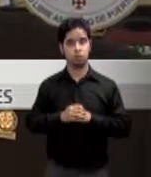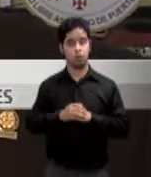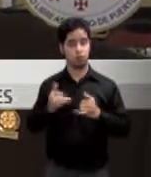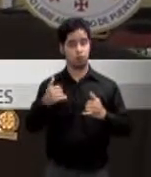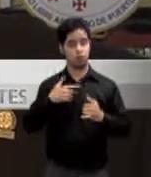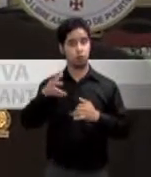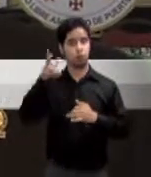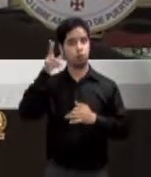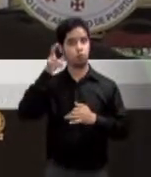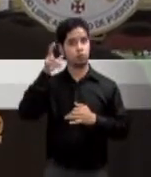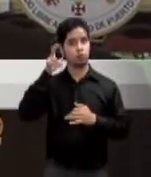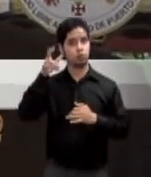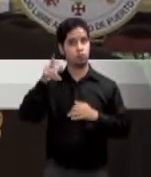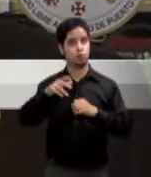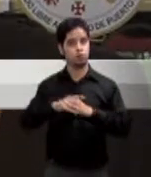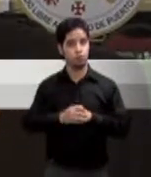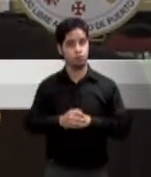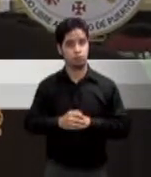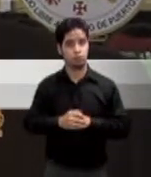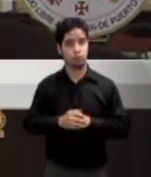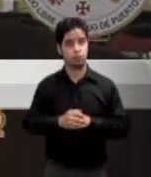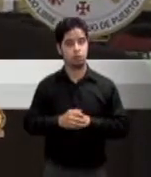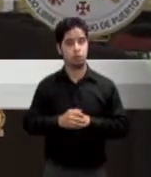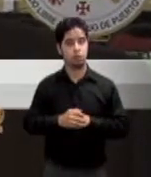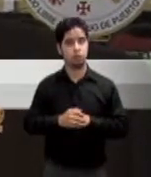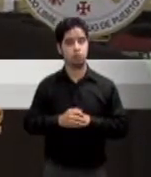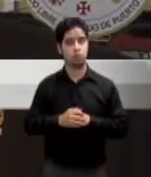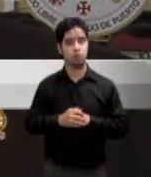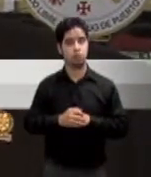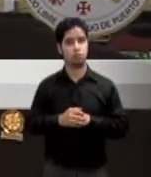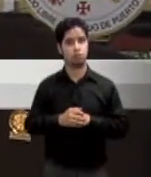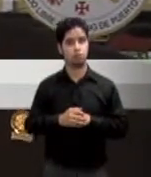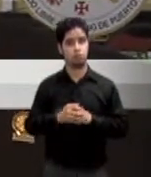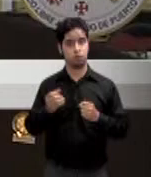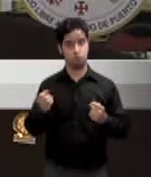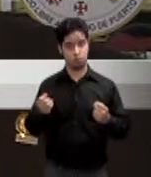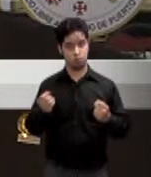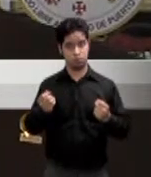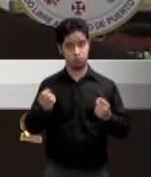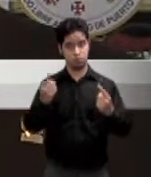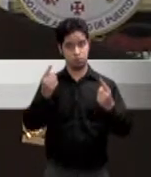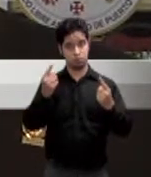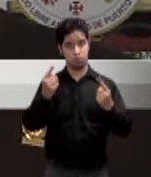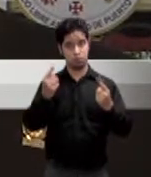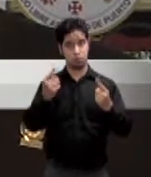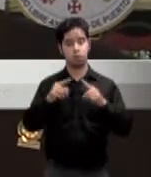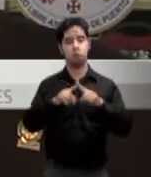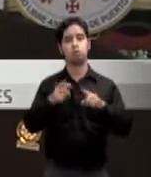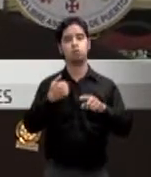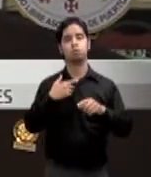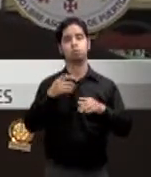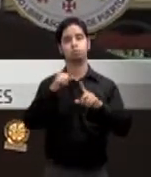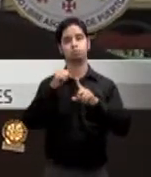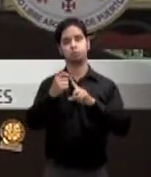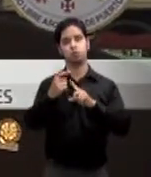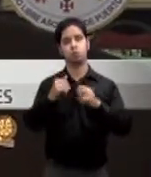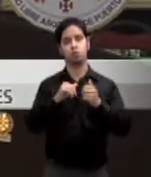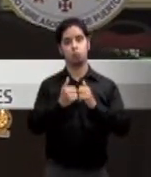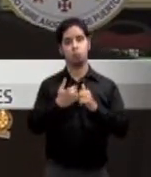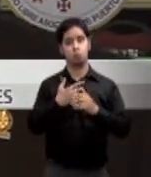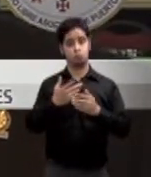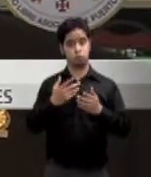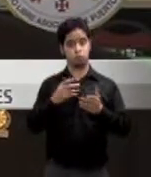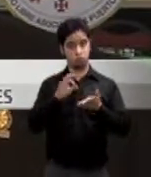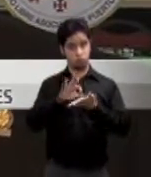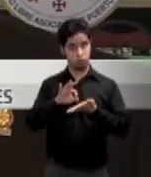escuchando los sectores profesionales de las regiones. Me están llegando también organizaciones nacionales como la de los contadores,